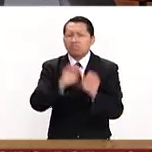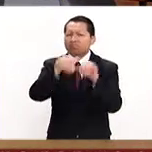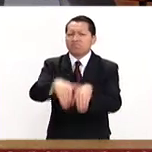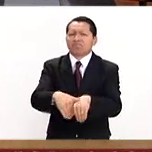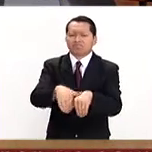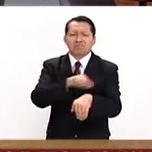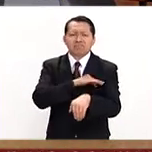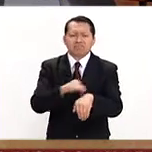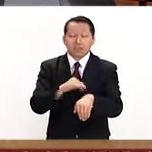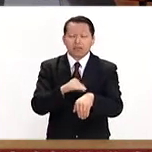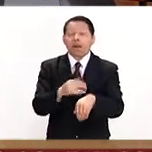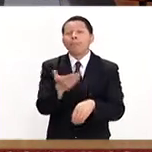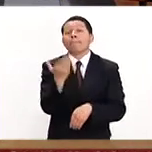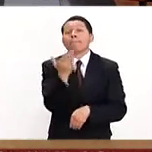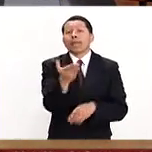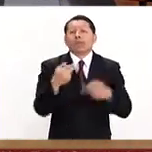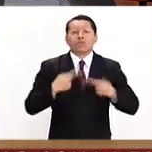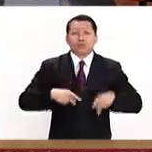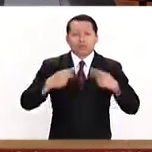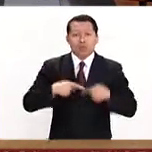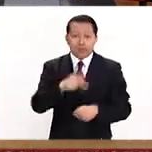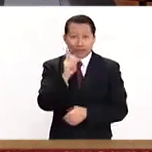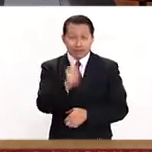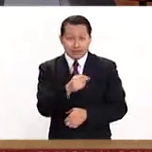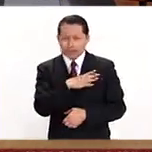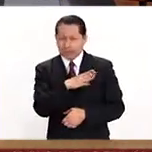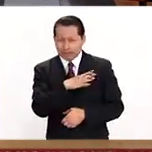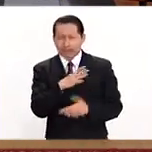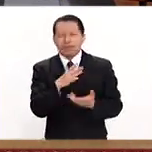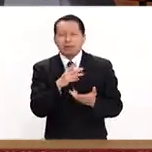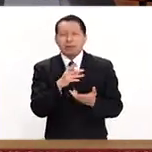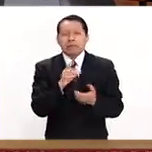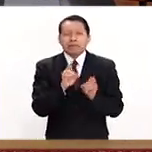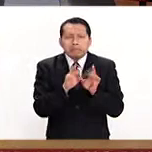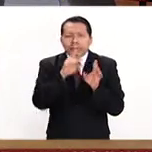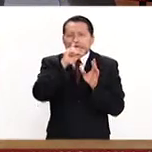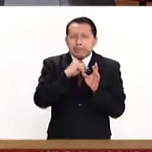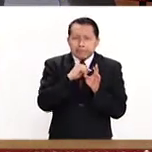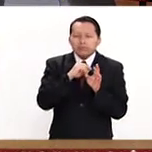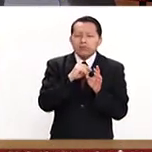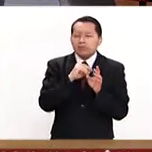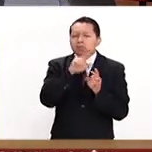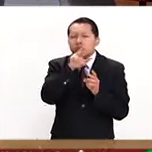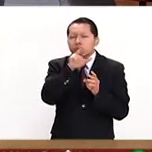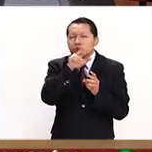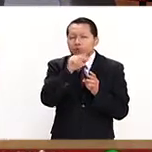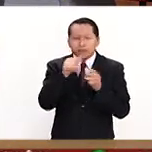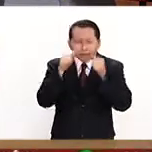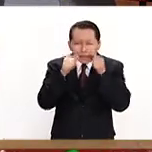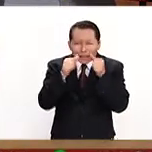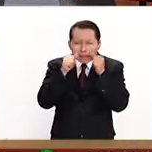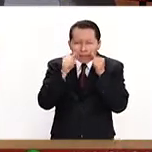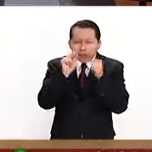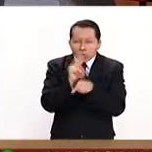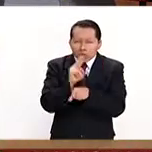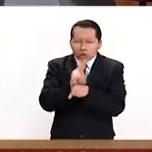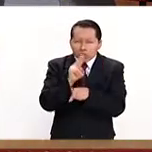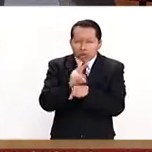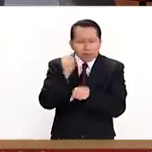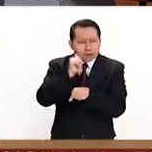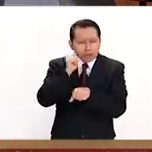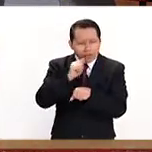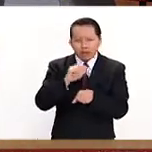ahí lo que le pedimos a la gente, pues bueno, si ya no alcanzan una convocatoria, estén al pendiente, regularmente cada tres meses estamos lanzando